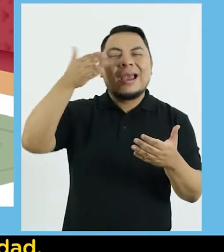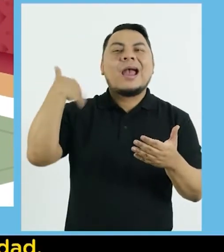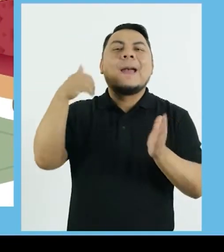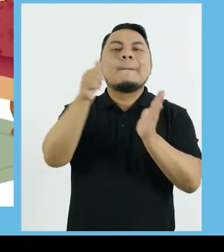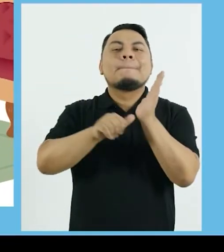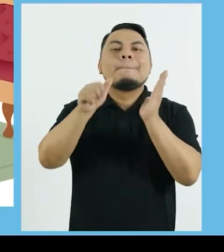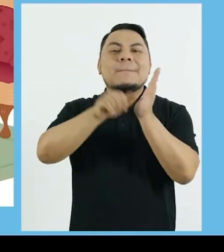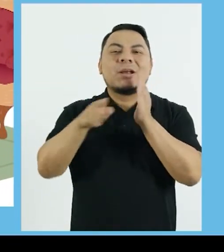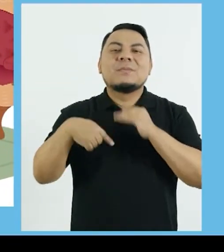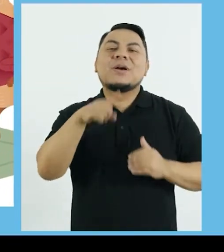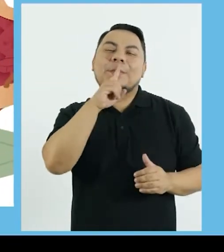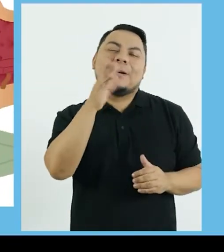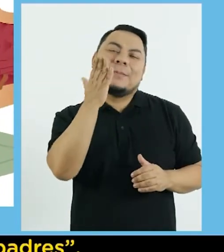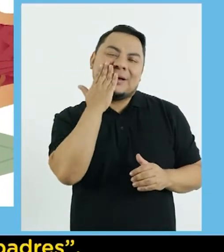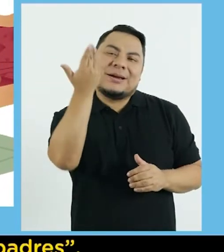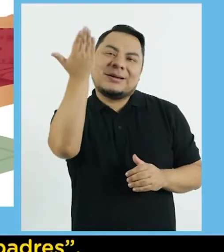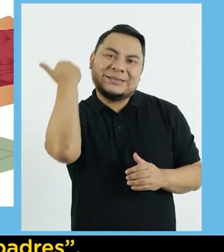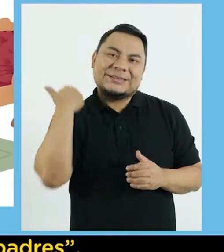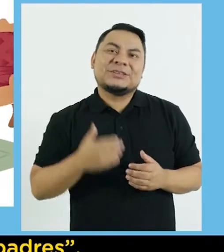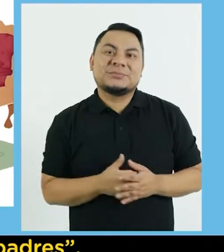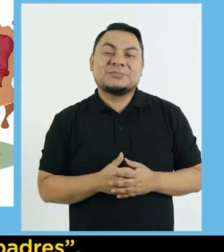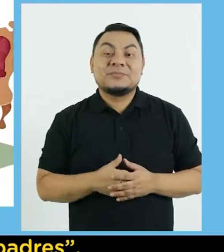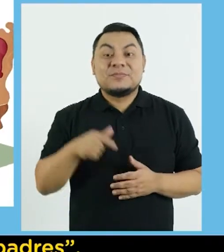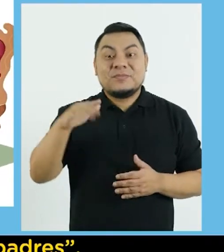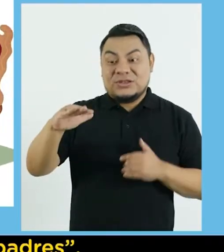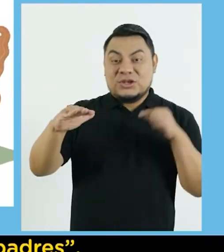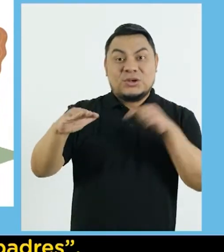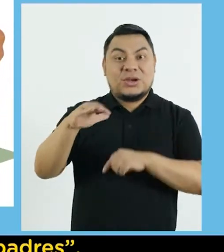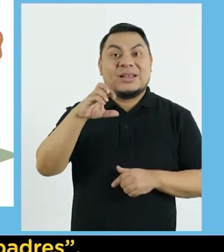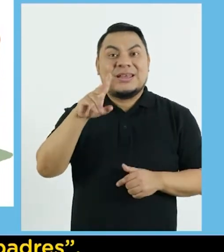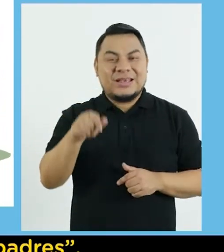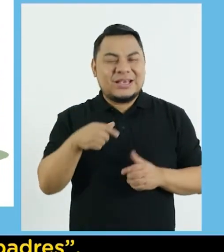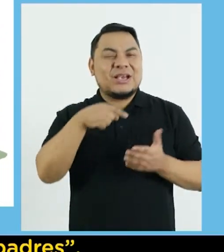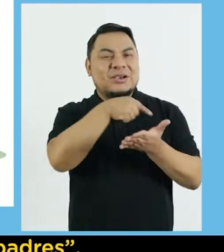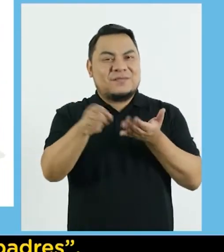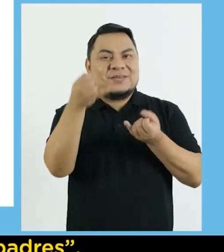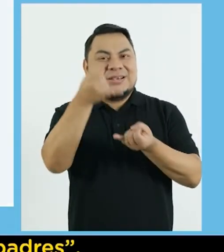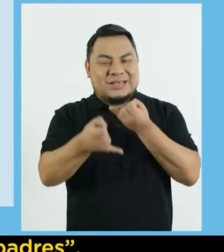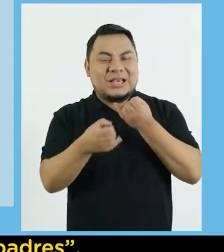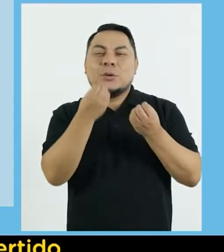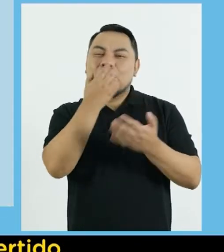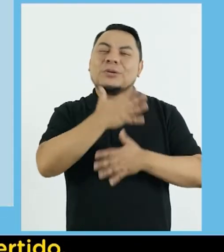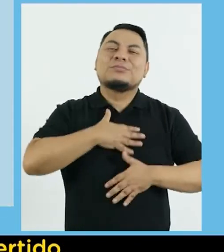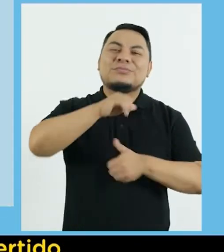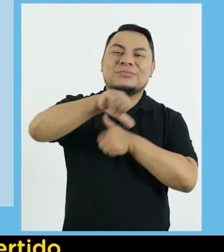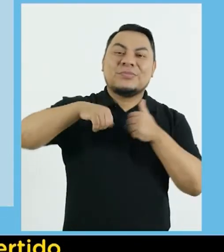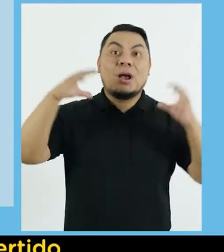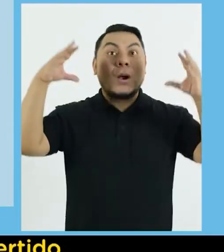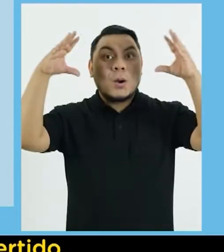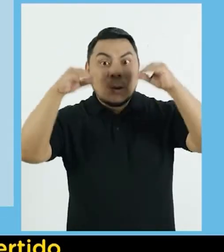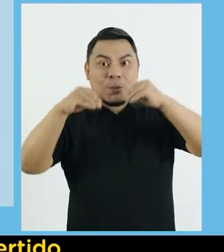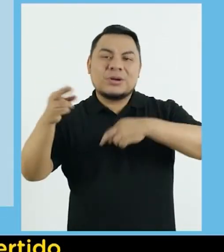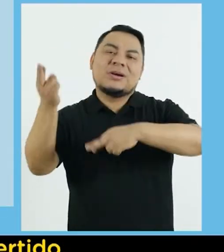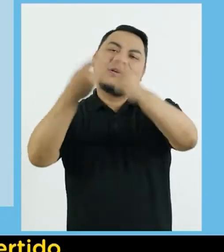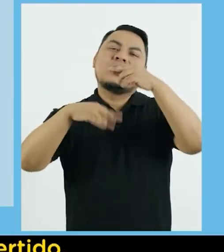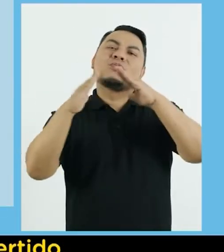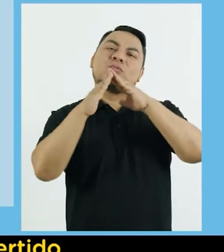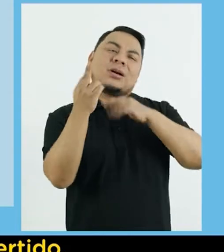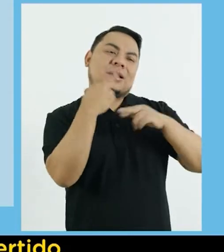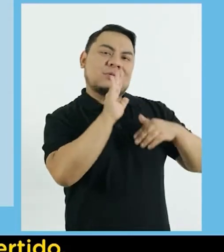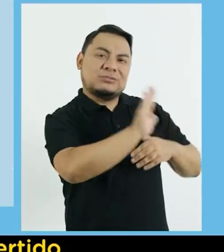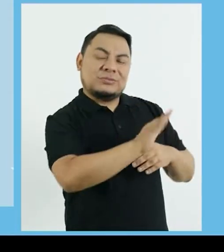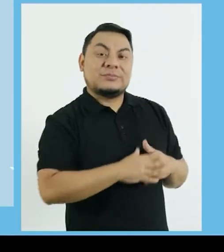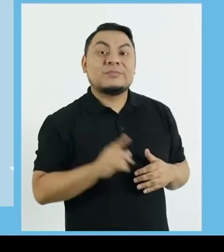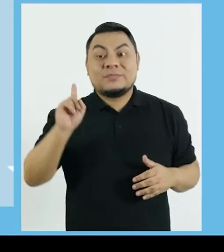felicidad Cuando la miro, puedo recordar a mis hermanos y a mis padres David pasó un fin de semana muy